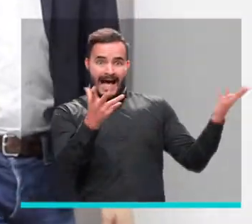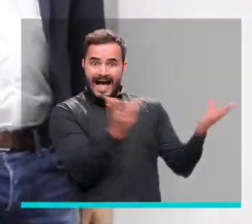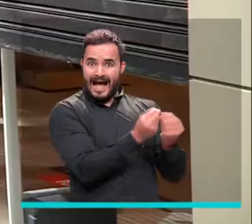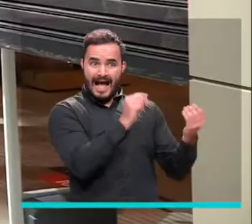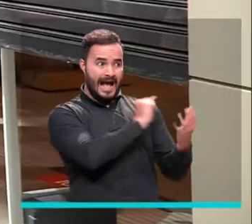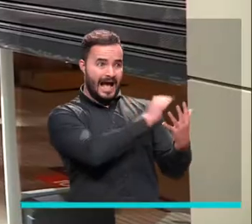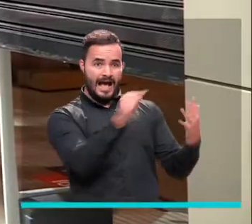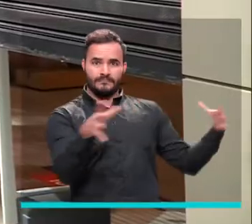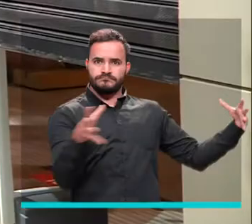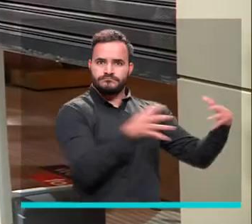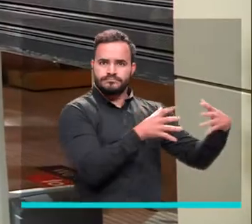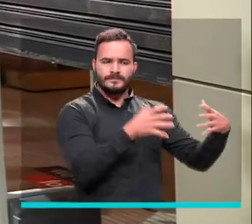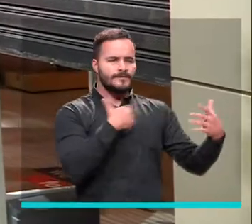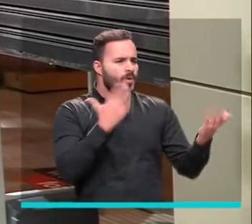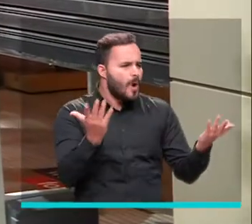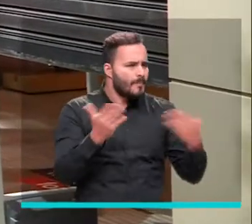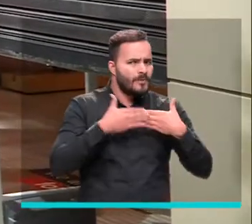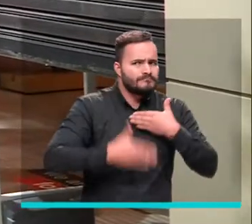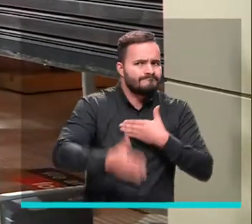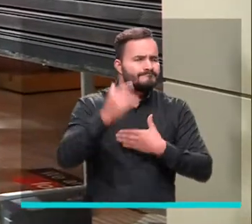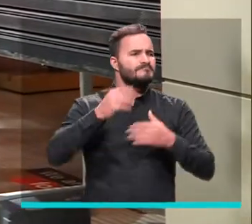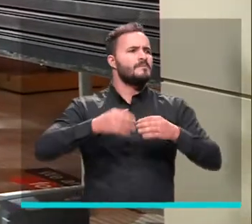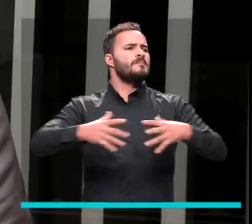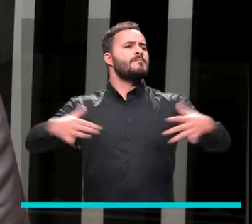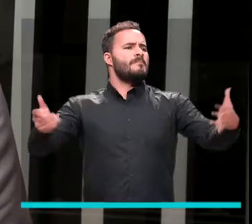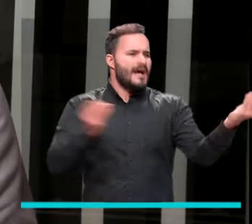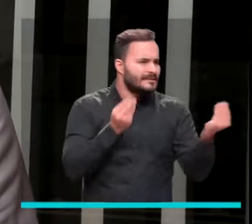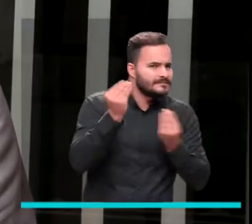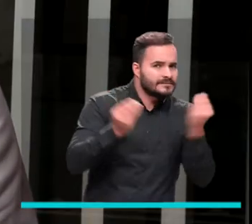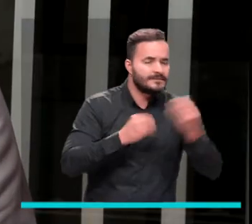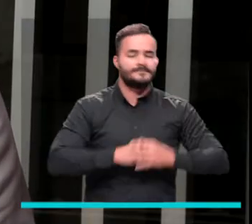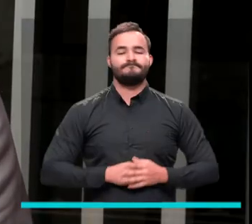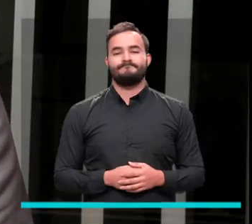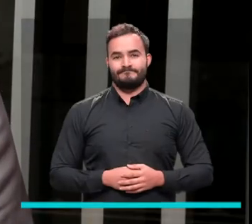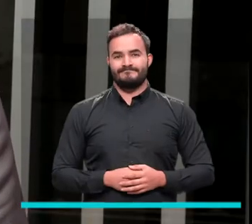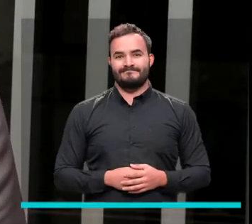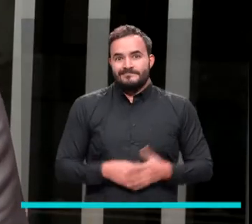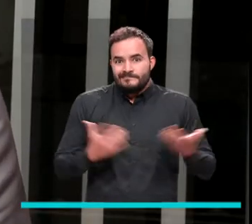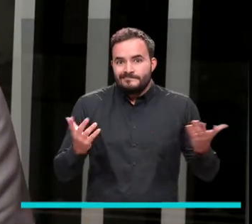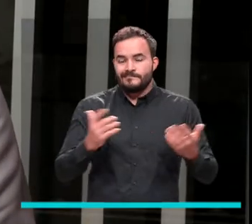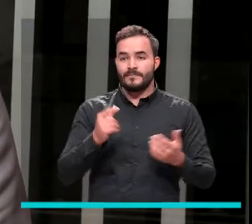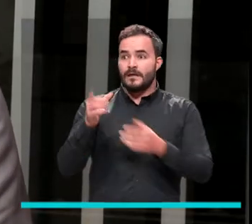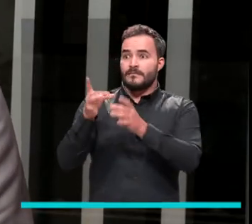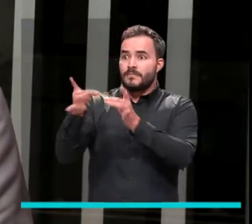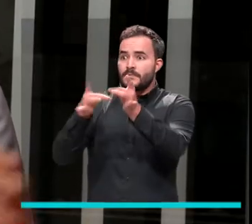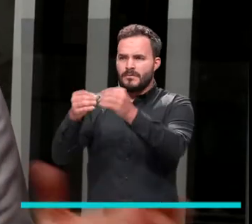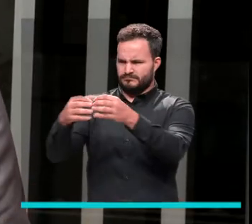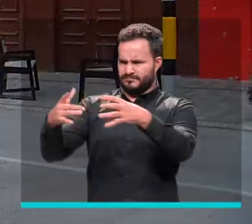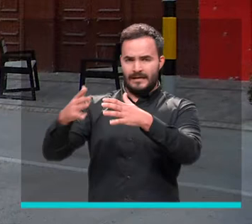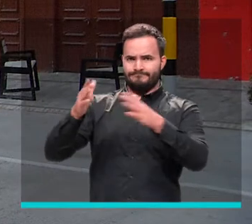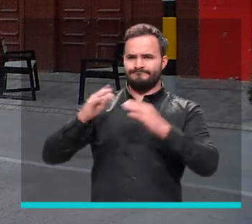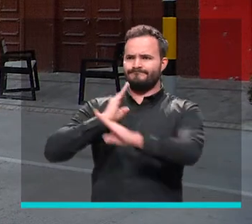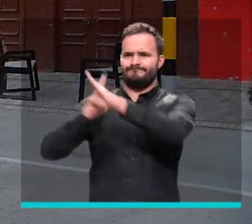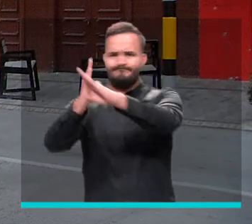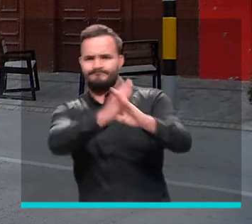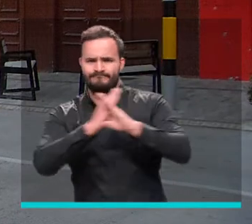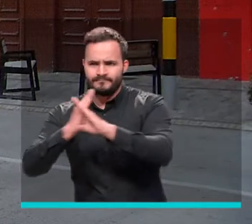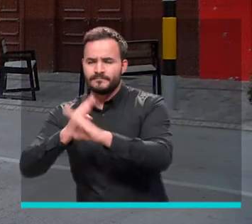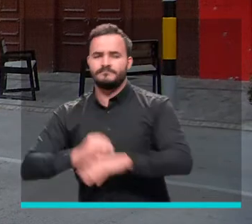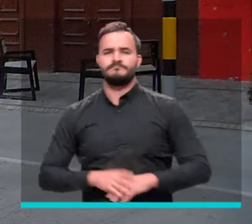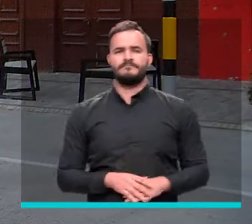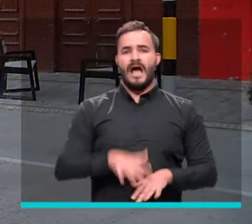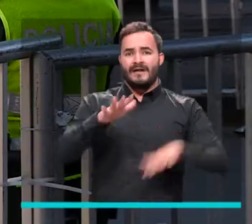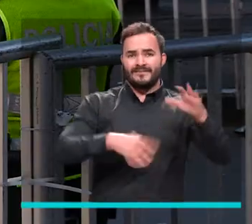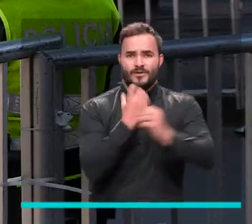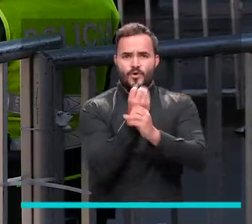implementar estrategias durante el año que lleva la pandemia. Los cercos epidemiológicos oportunos, técnicos, ampliados, los cierres que